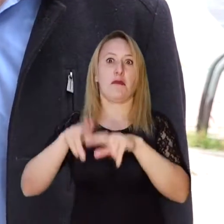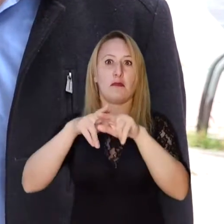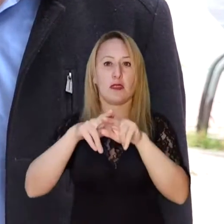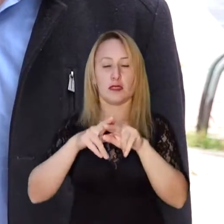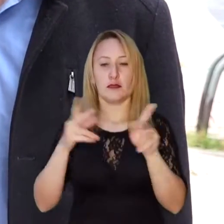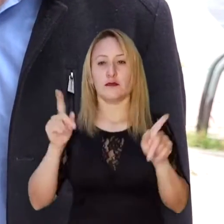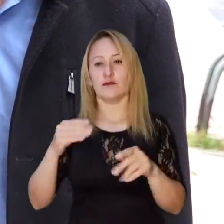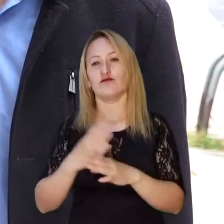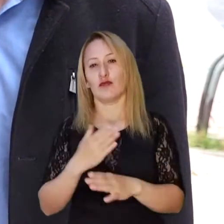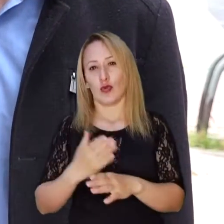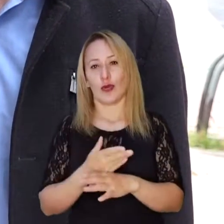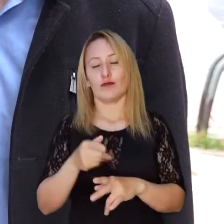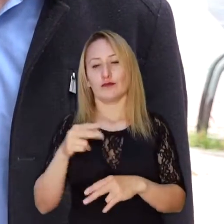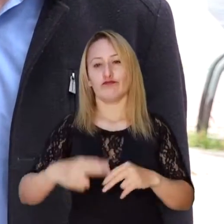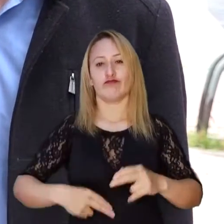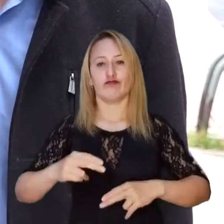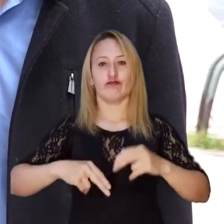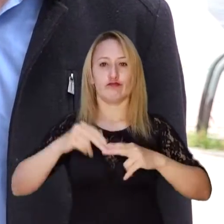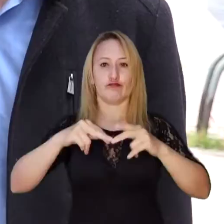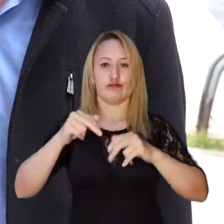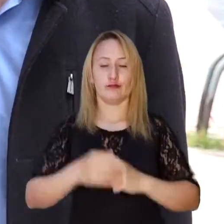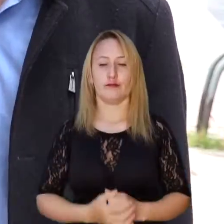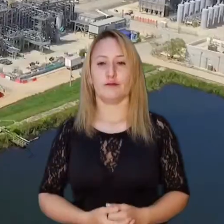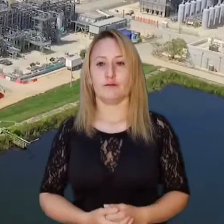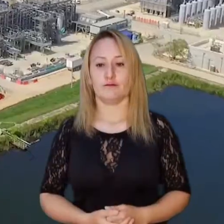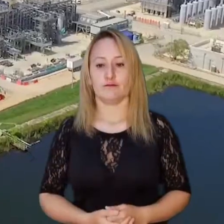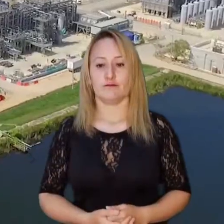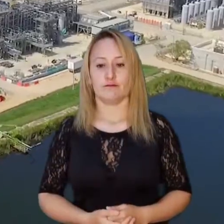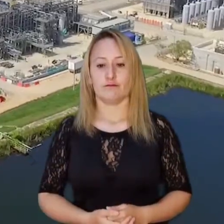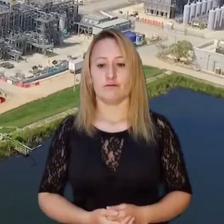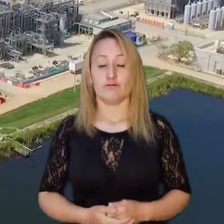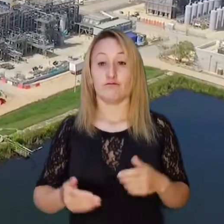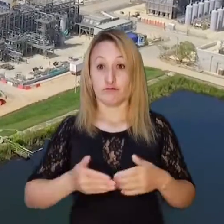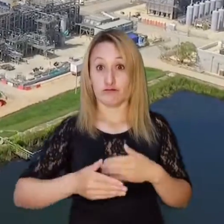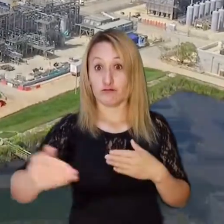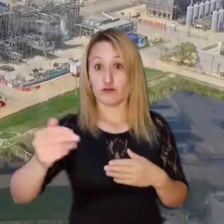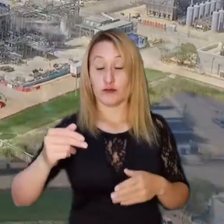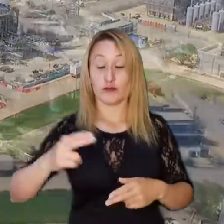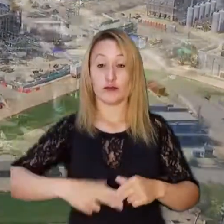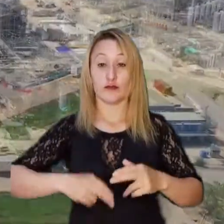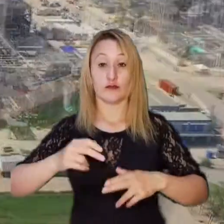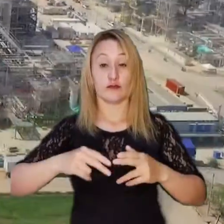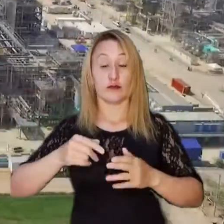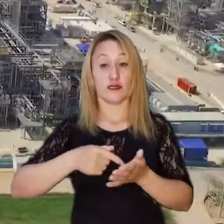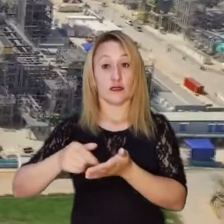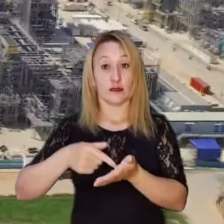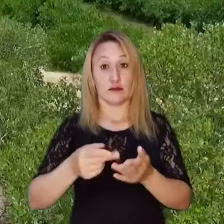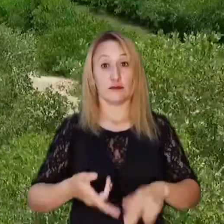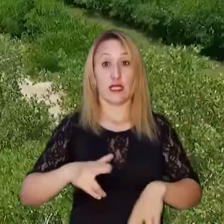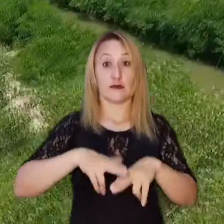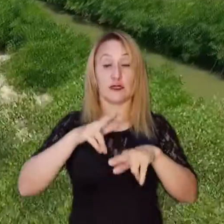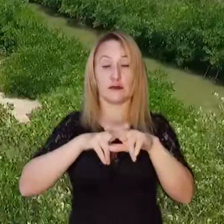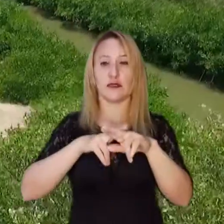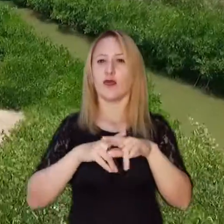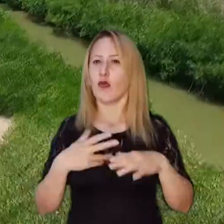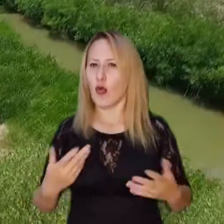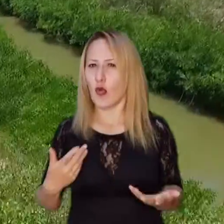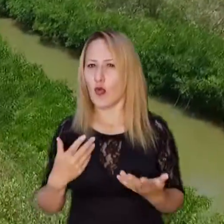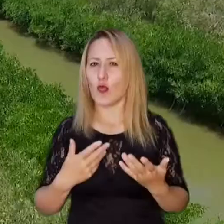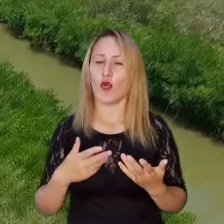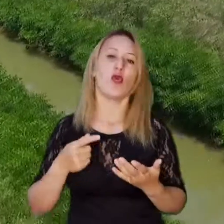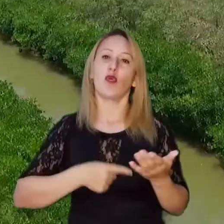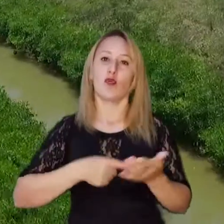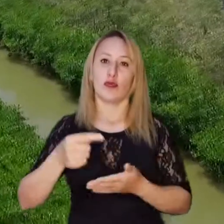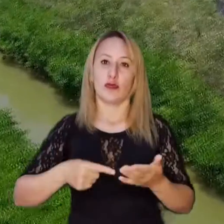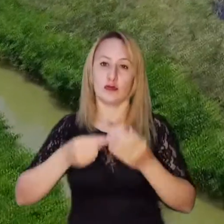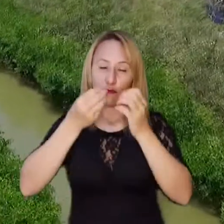a sobrecostos y obviamente problemas en la construcción. Porque buena parte de los sobrecostos de Reficar al parecer se dieron por